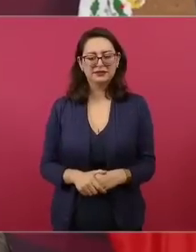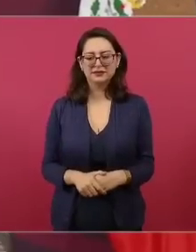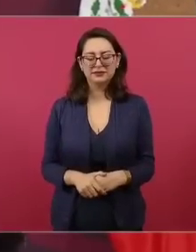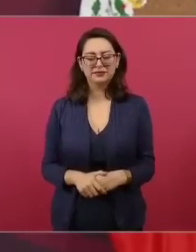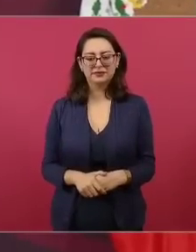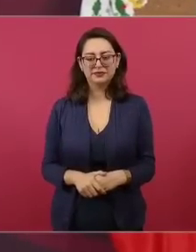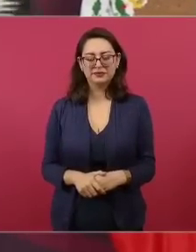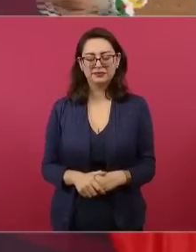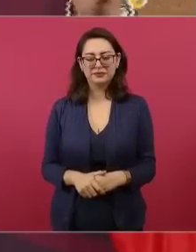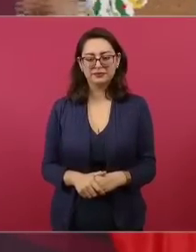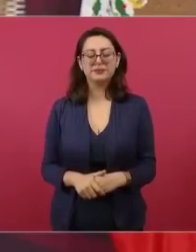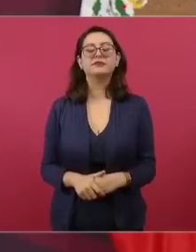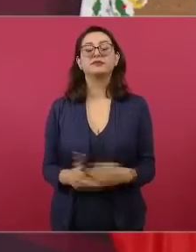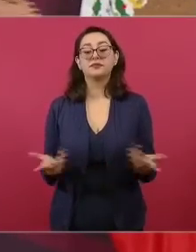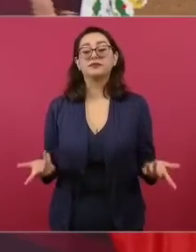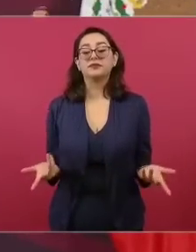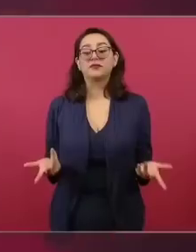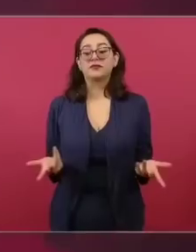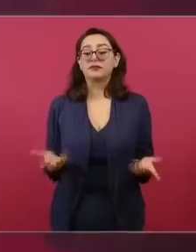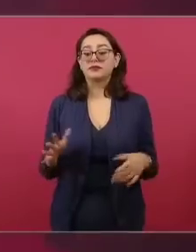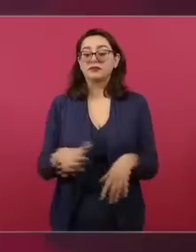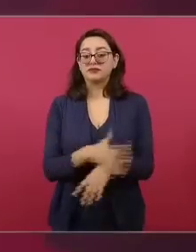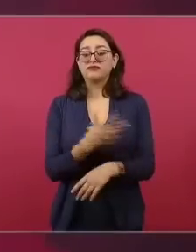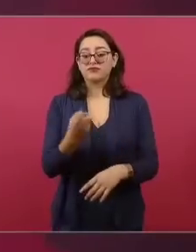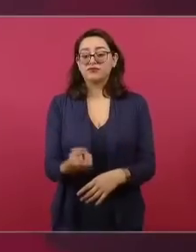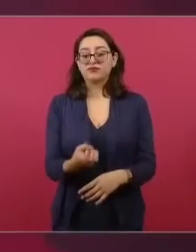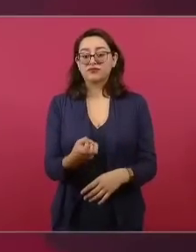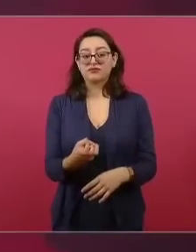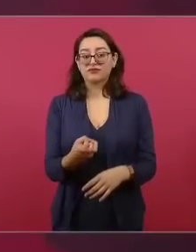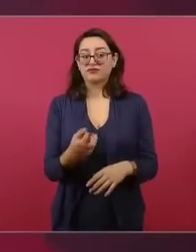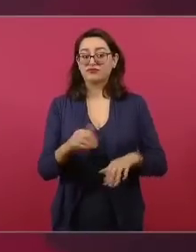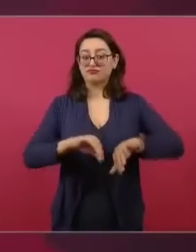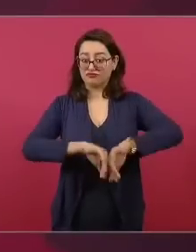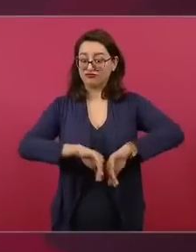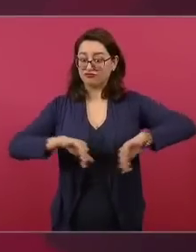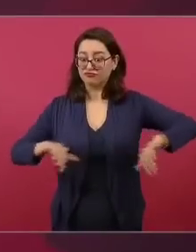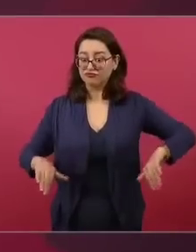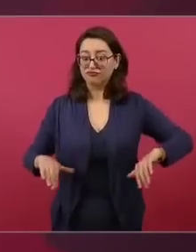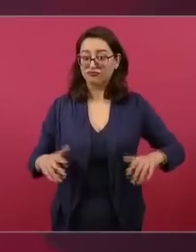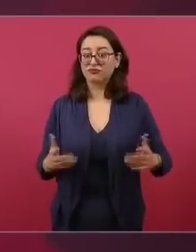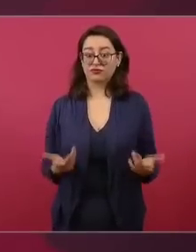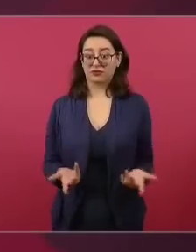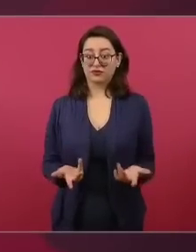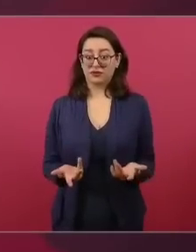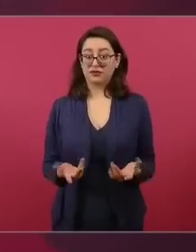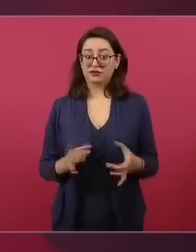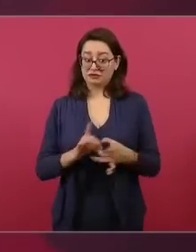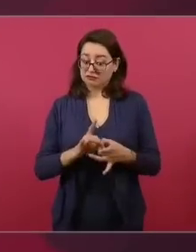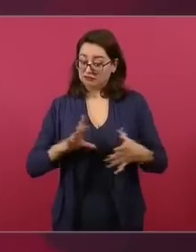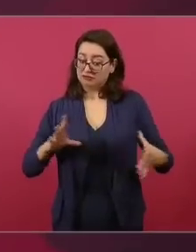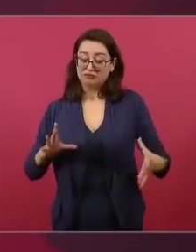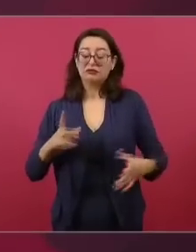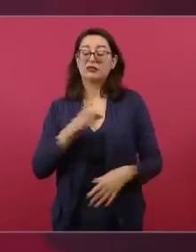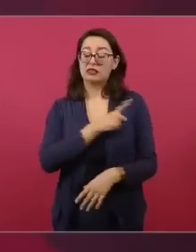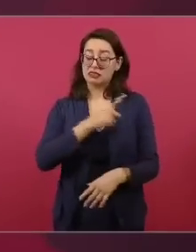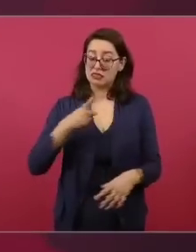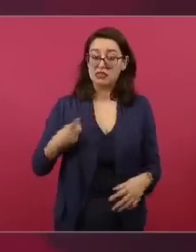Y por eso hay que dividir, o mejor dicho, hay que separar